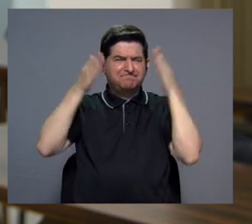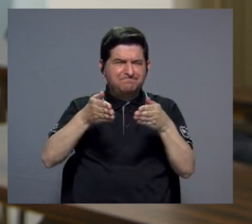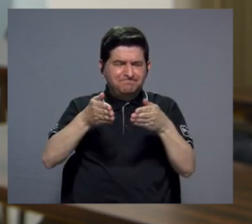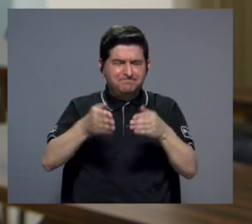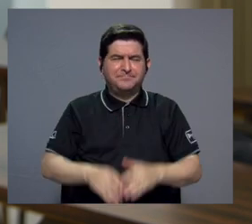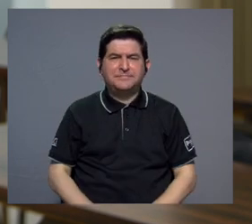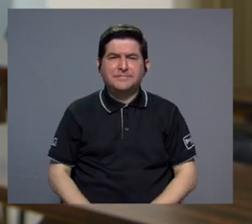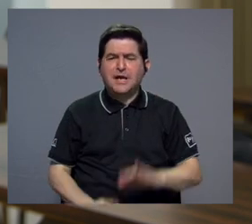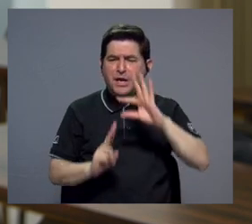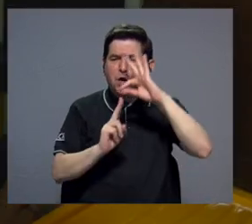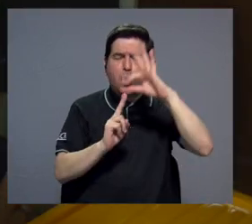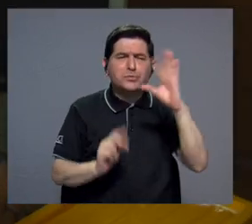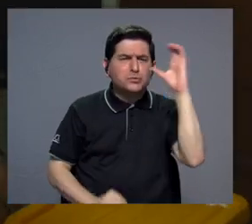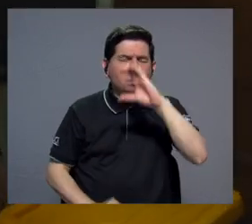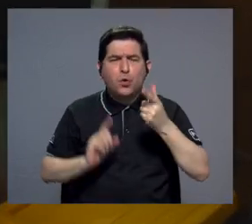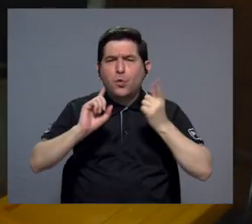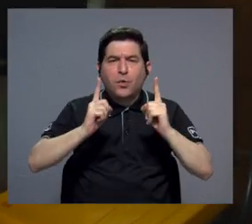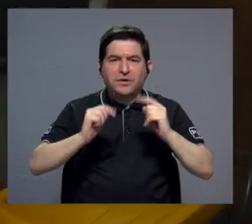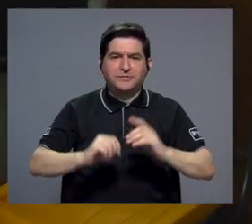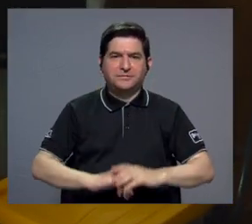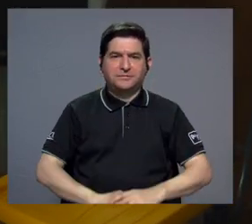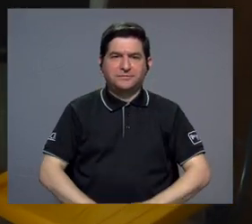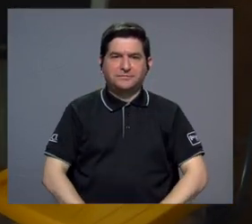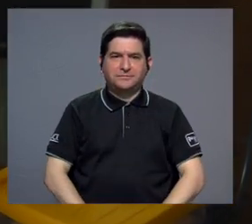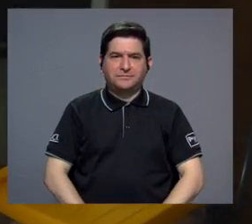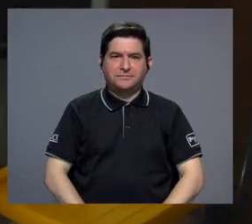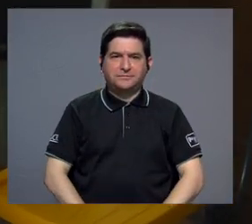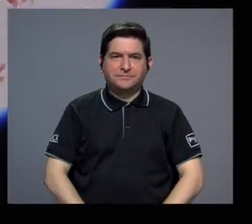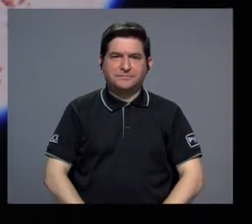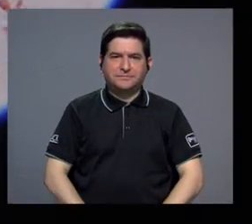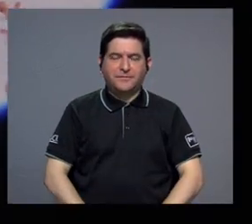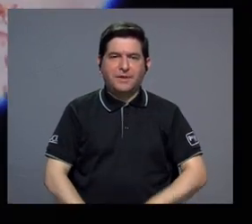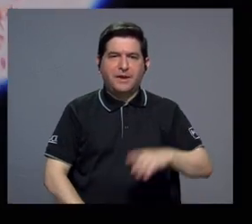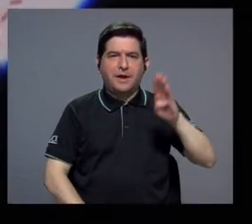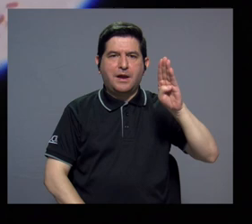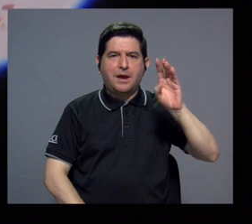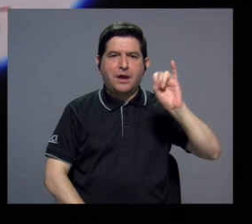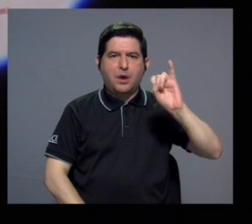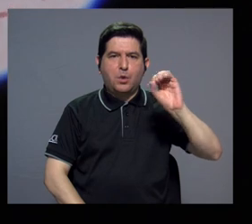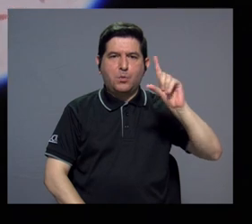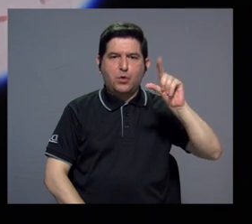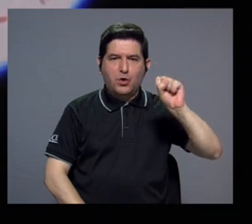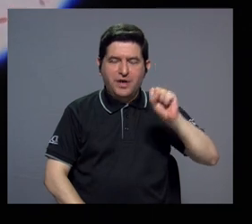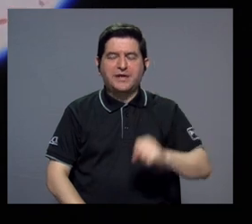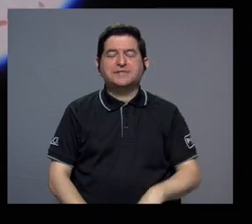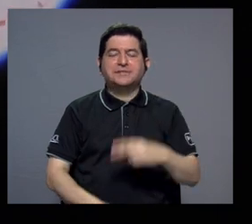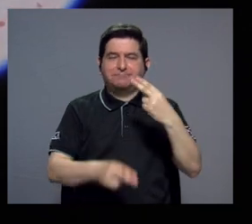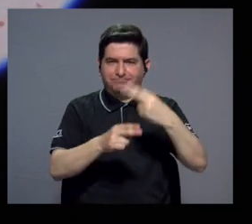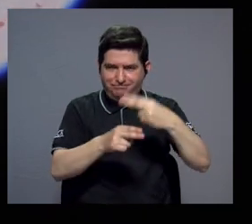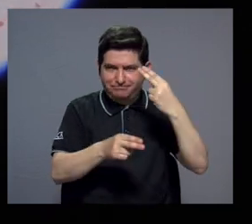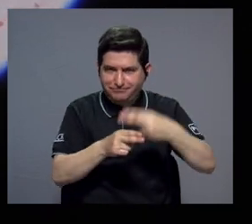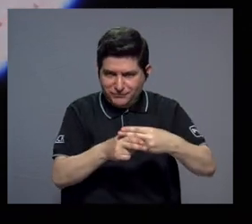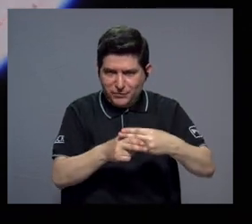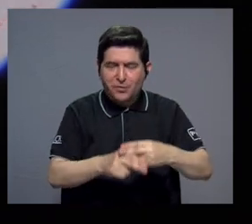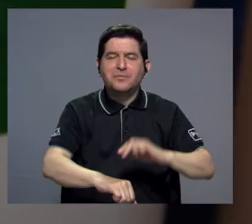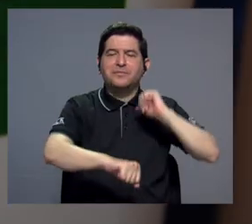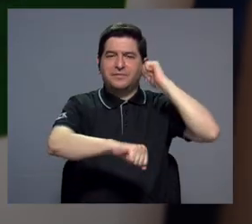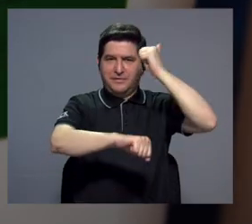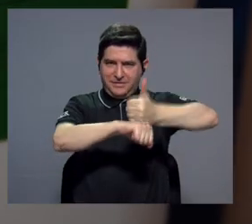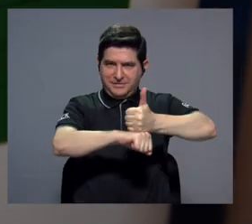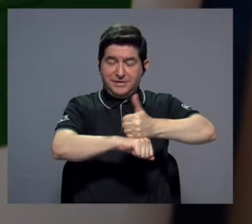enfocó en ver qué alternativa buscaba. A Bioles se le dio el término